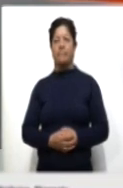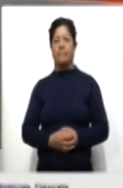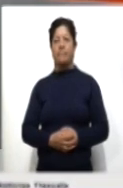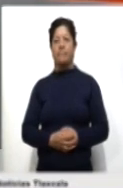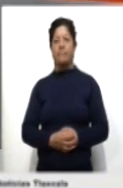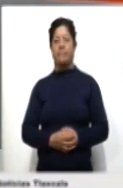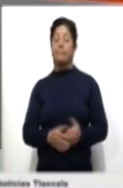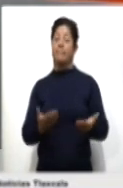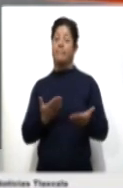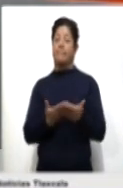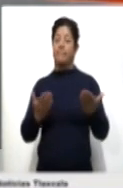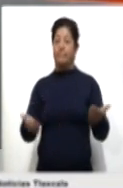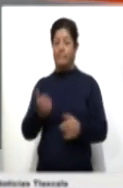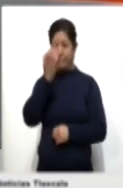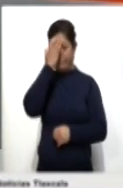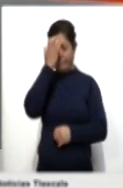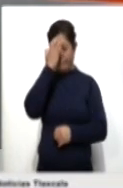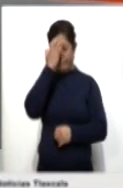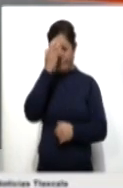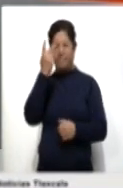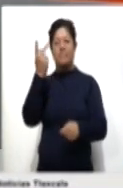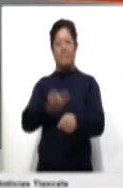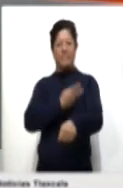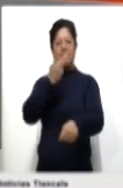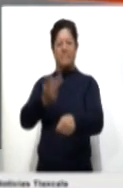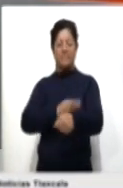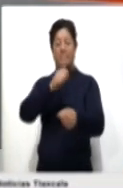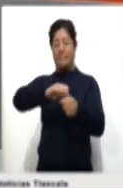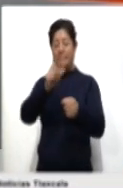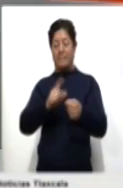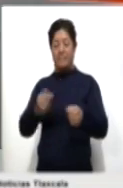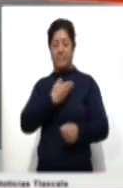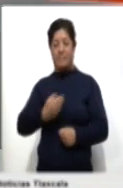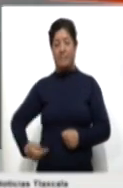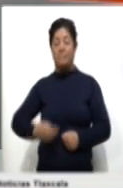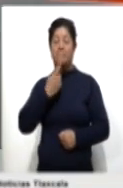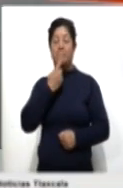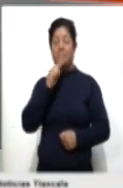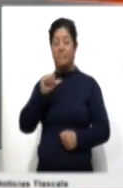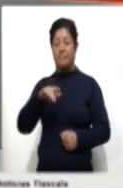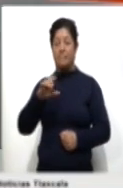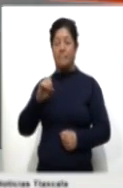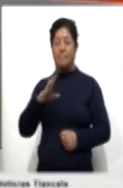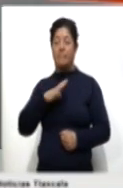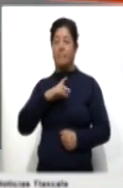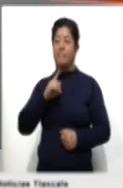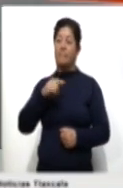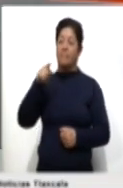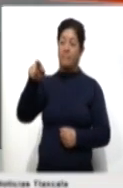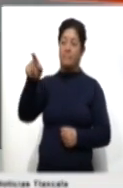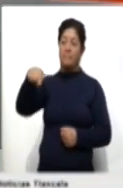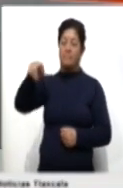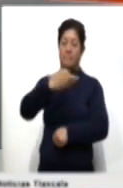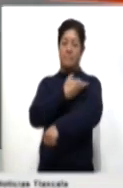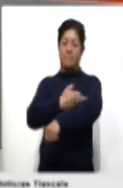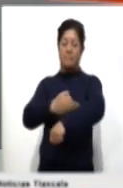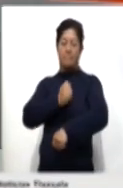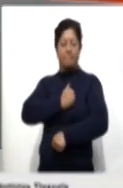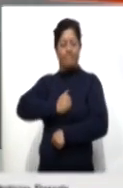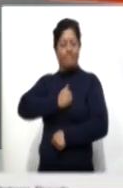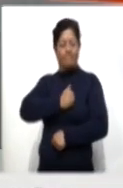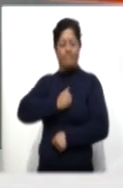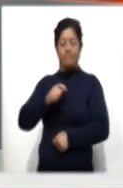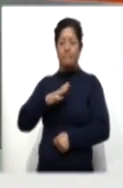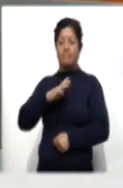Es momento de conocer el escenario nacional. Envía el presidente López Obrador Pésame a familiares de las víctimas por incendio en plataforma de